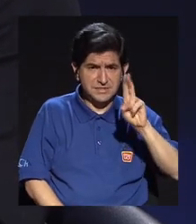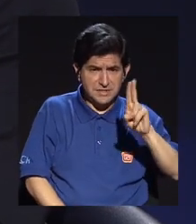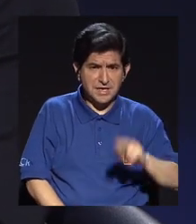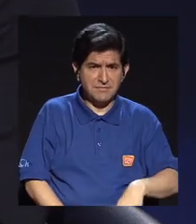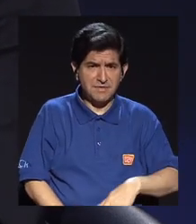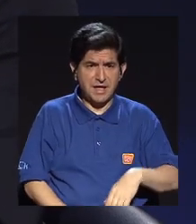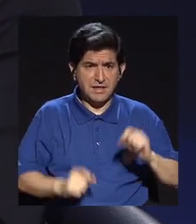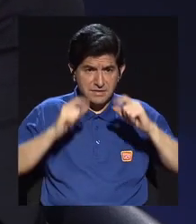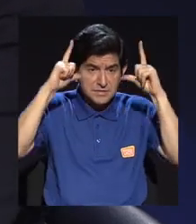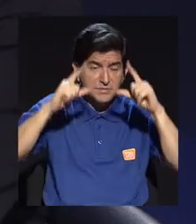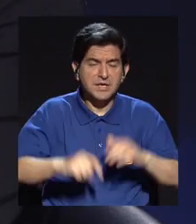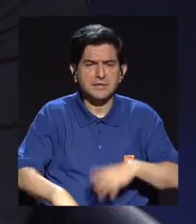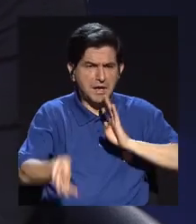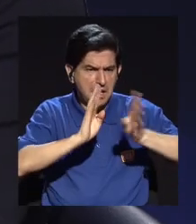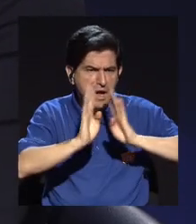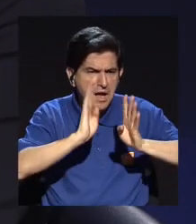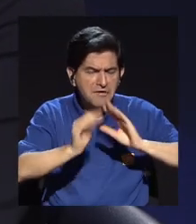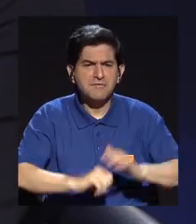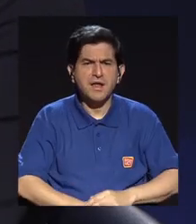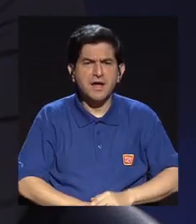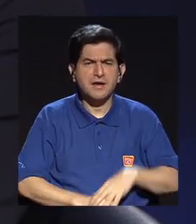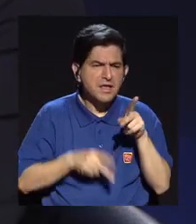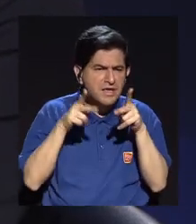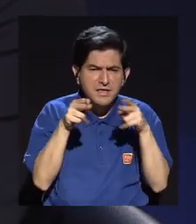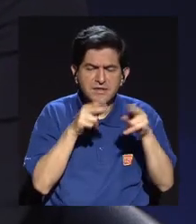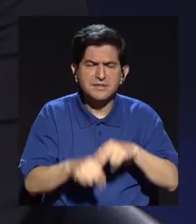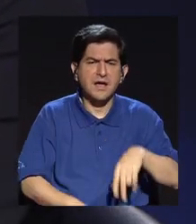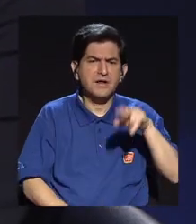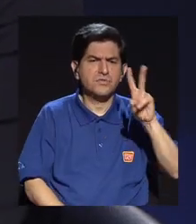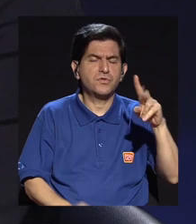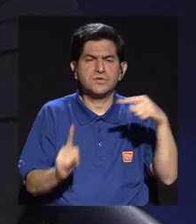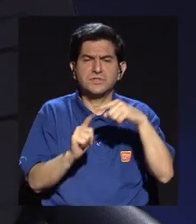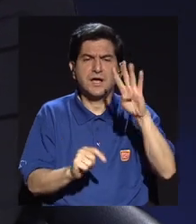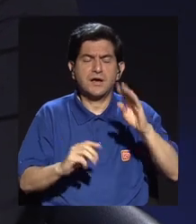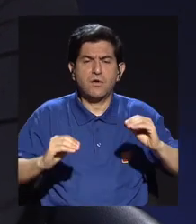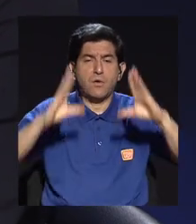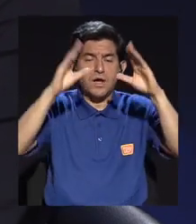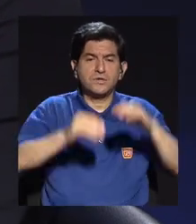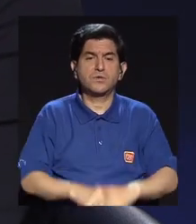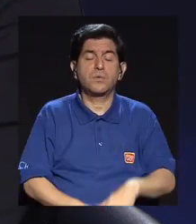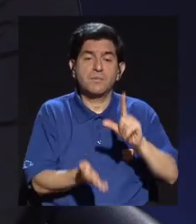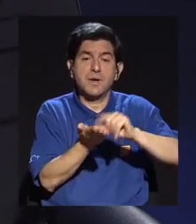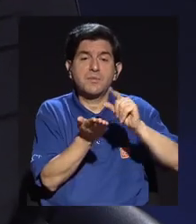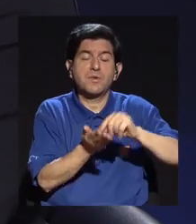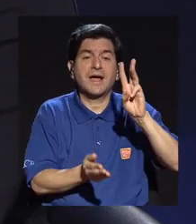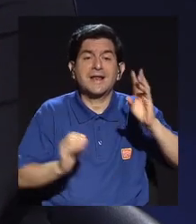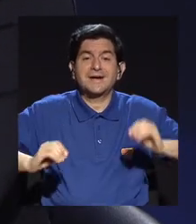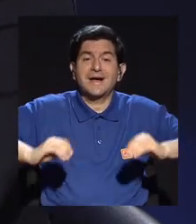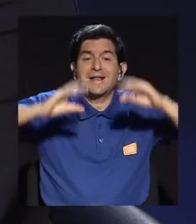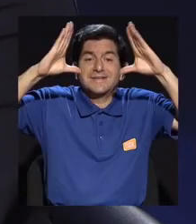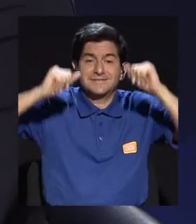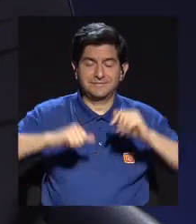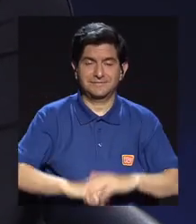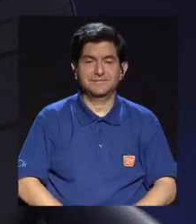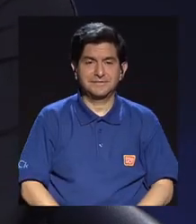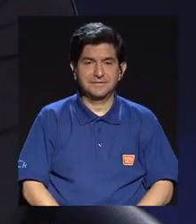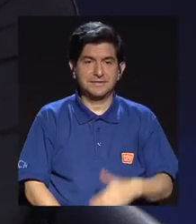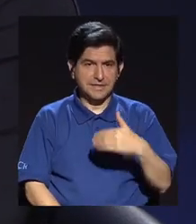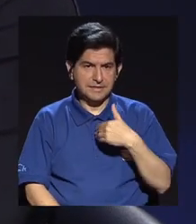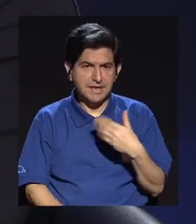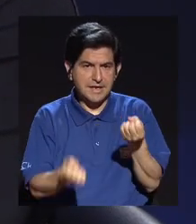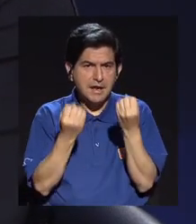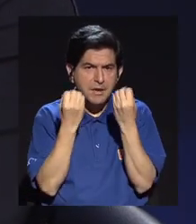despierta, llámame, hablábamos y estábamos editando de dos de la mañana a cuatro de la mañana para publicar a las seis, entonces, a como